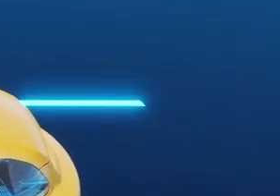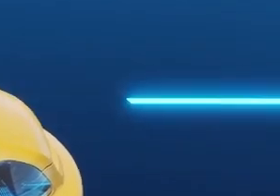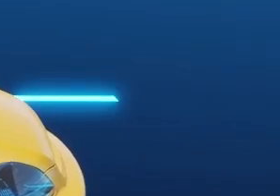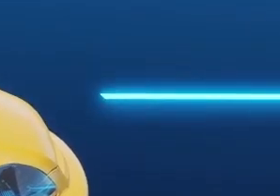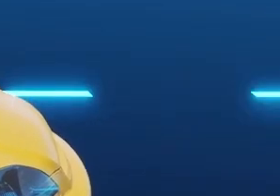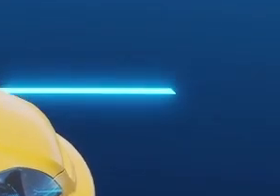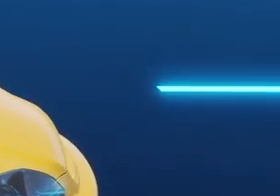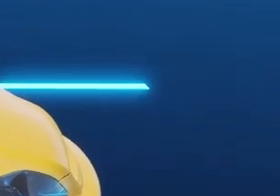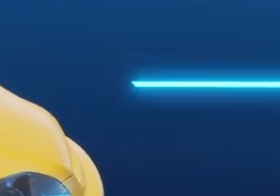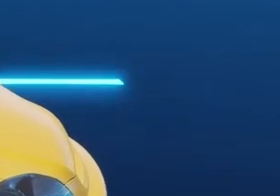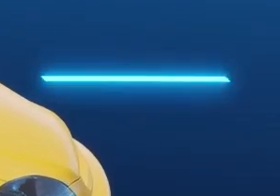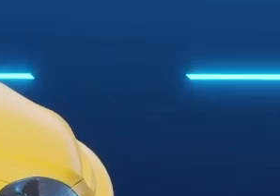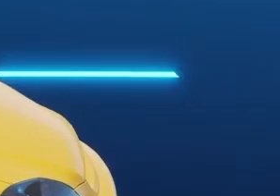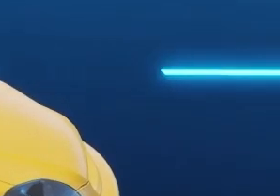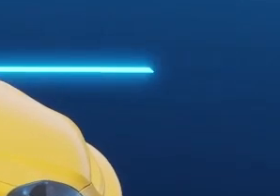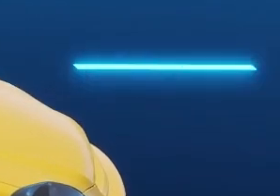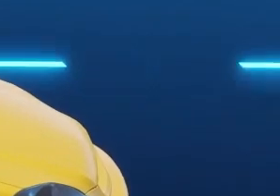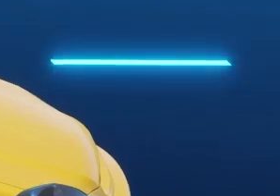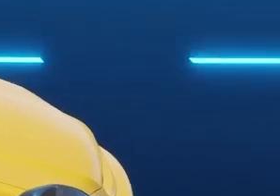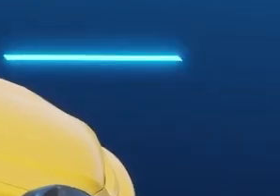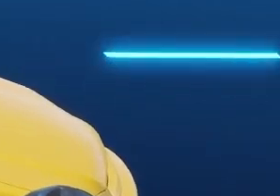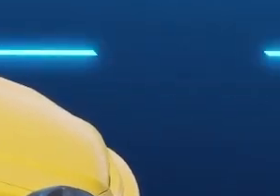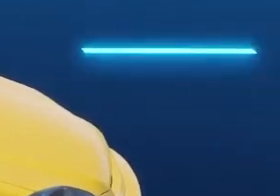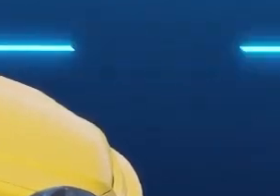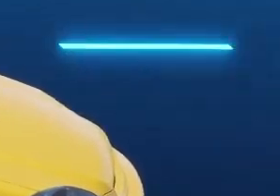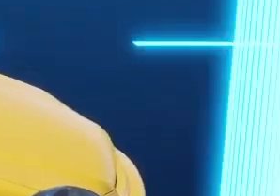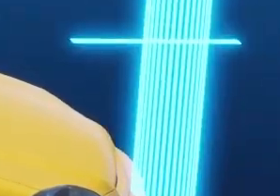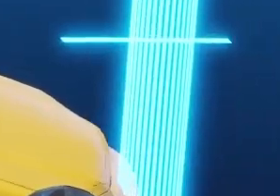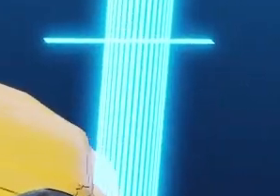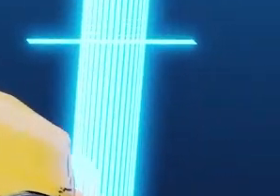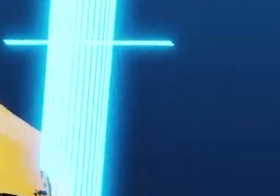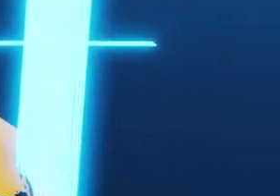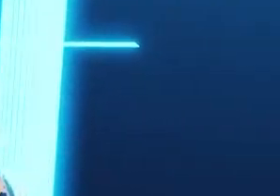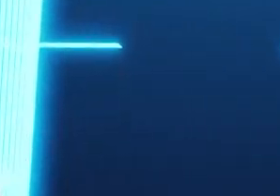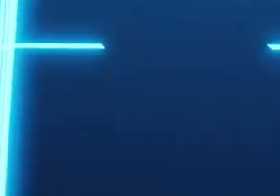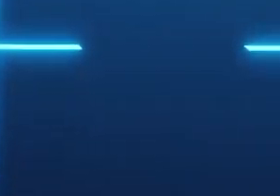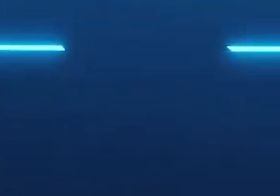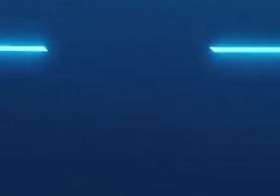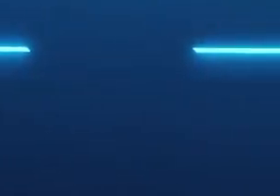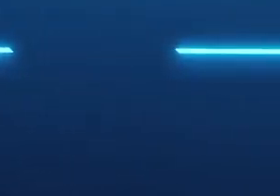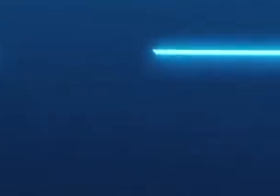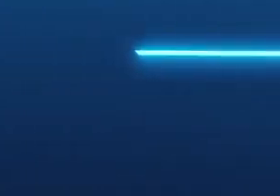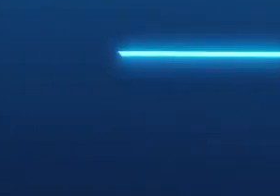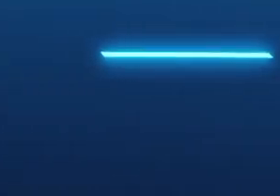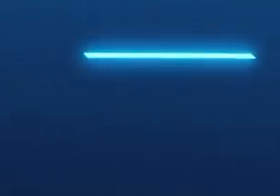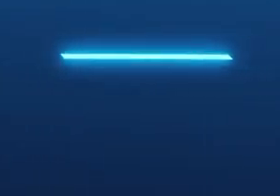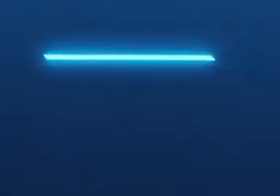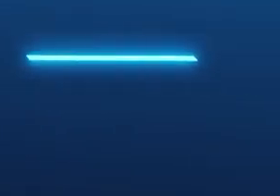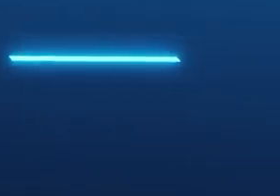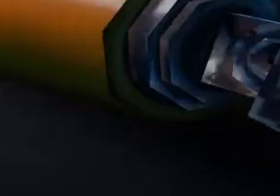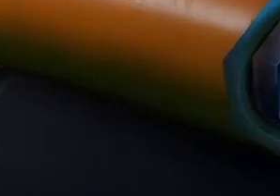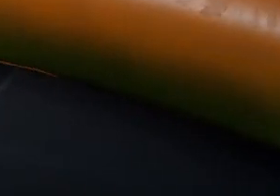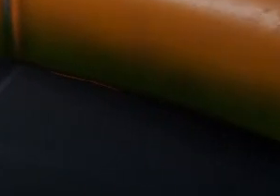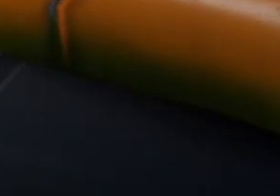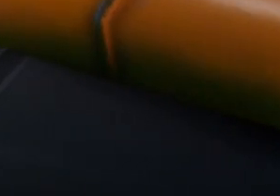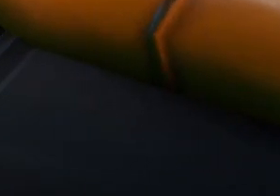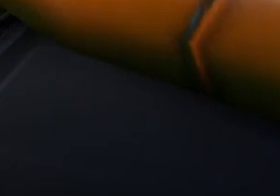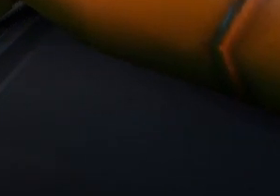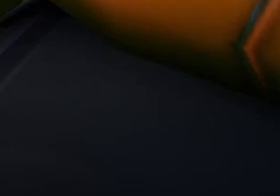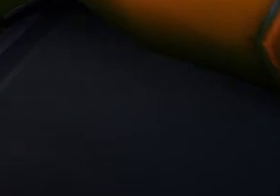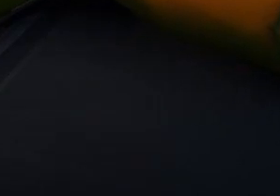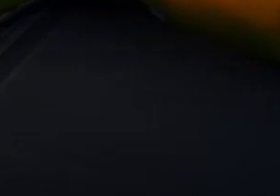En una colisión a 60 kilómetros por hora contra un objeto fijo, sin aplicar los frenos, la desaceleración y la inercia harán a los pasajeros